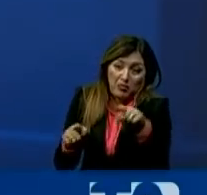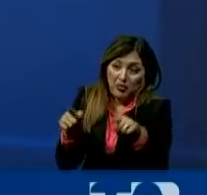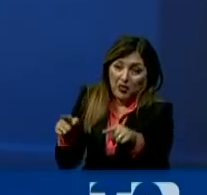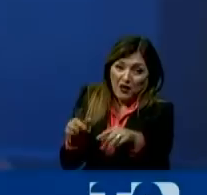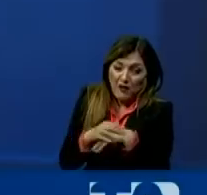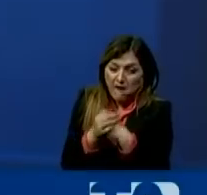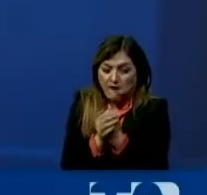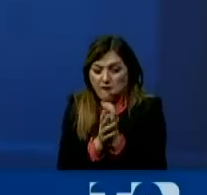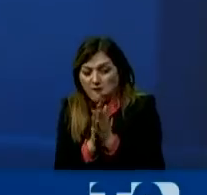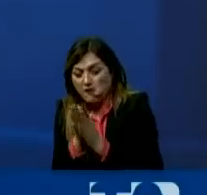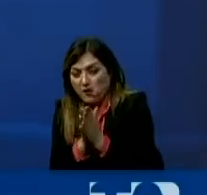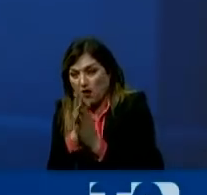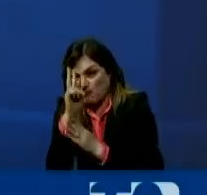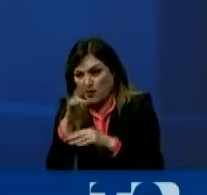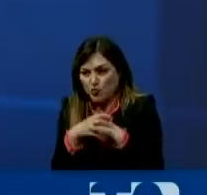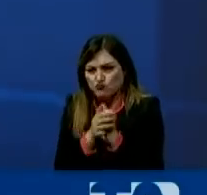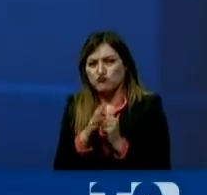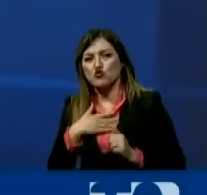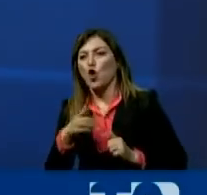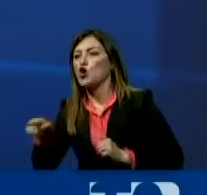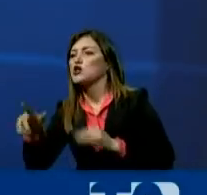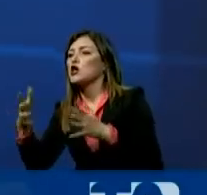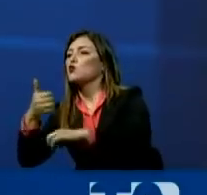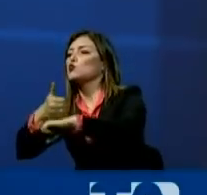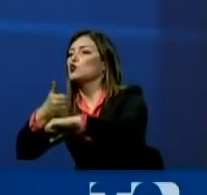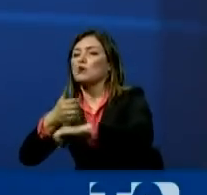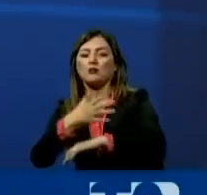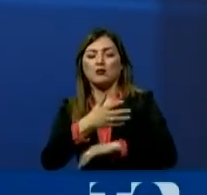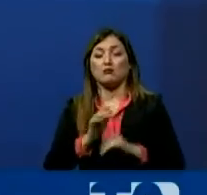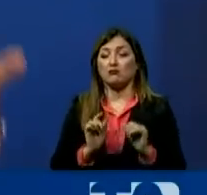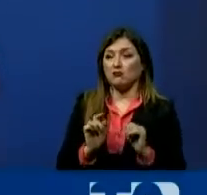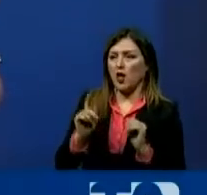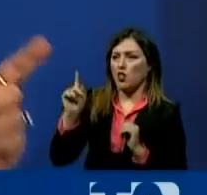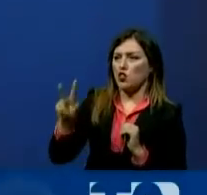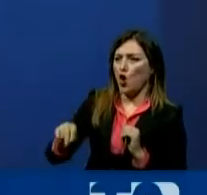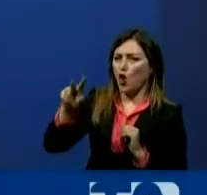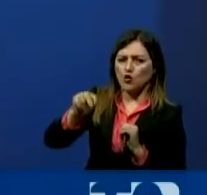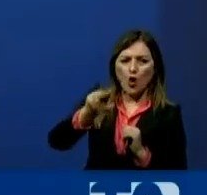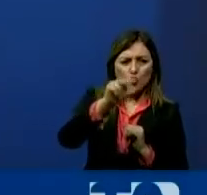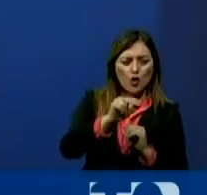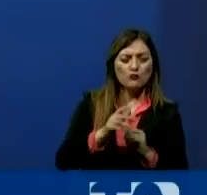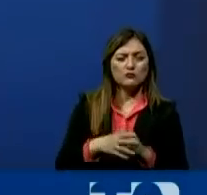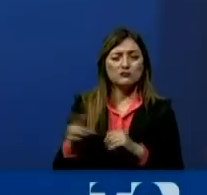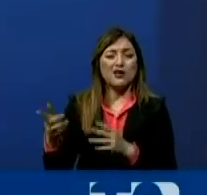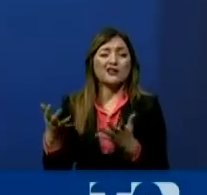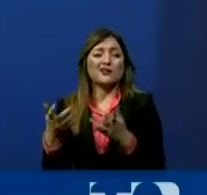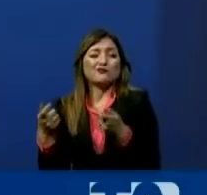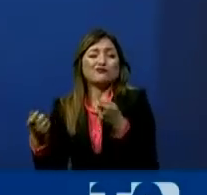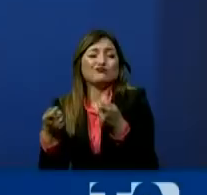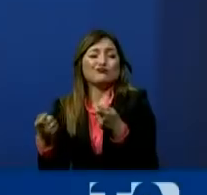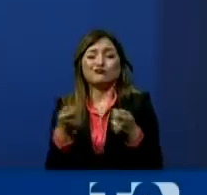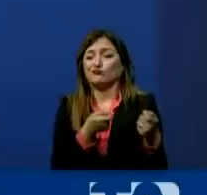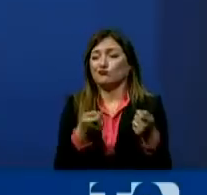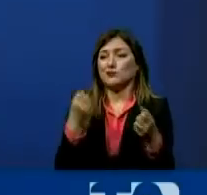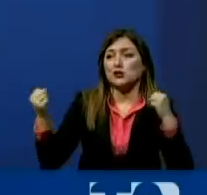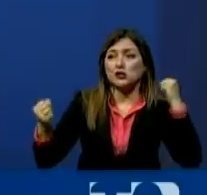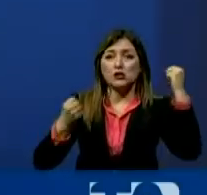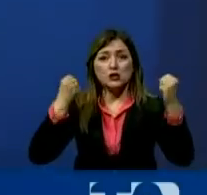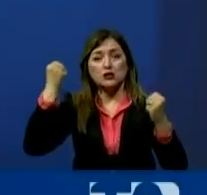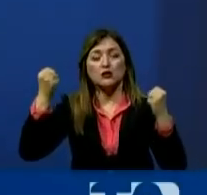el reparto de la Asamblea, no les permito controlar o porque están demasiado